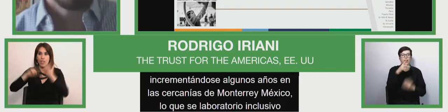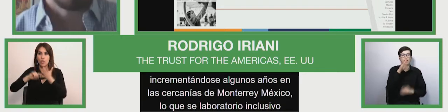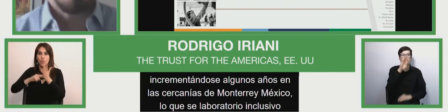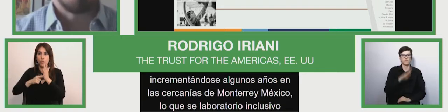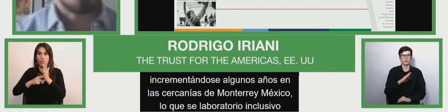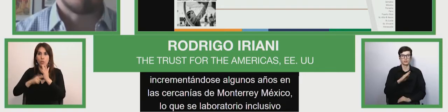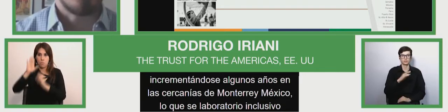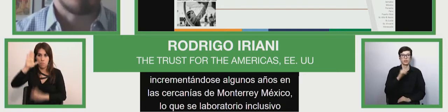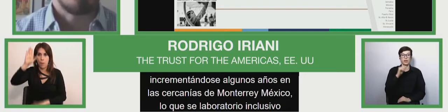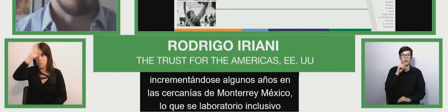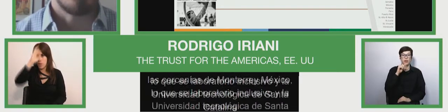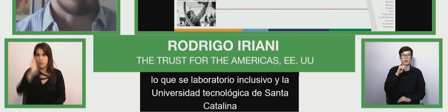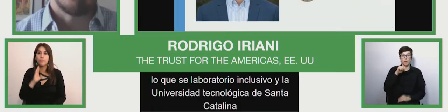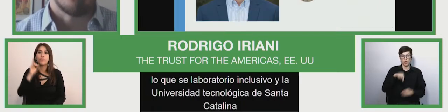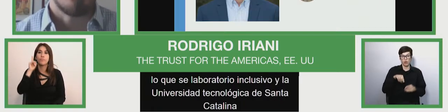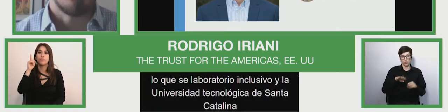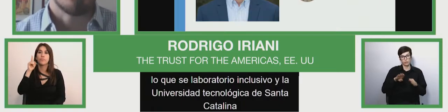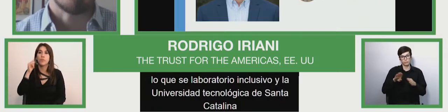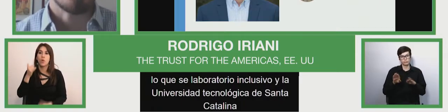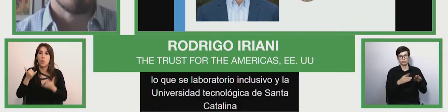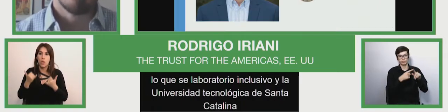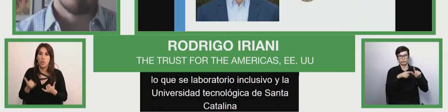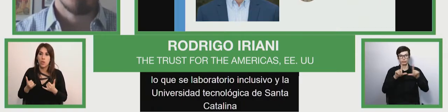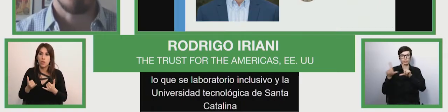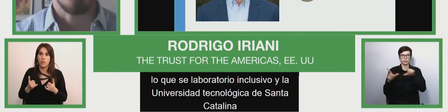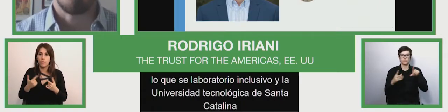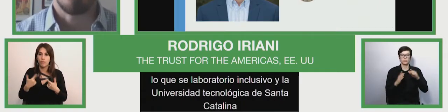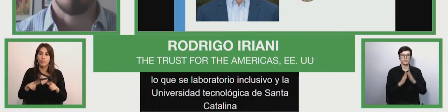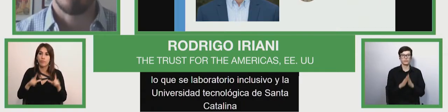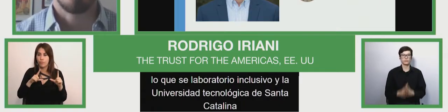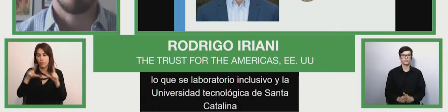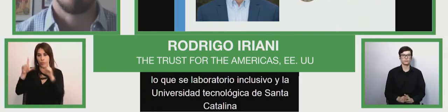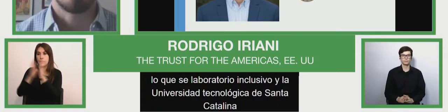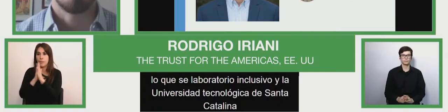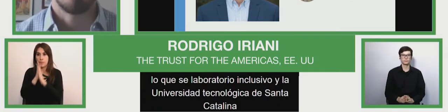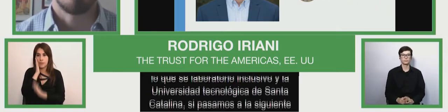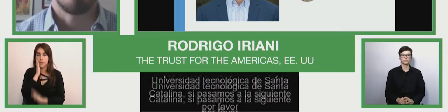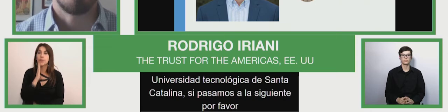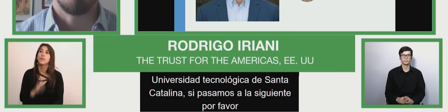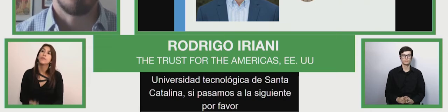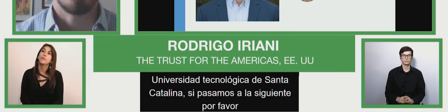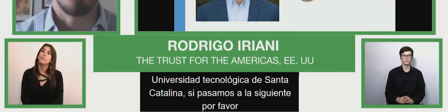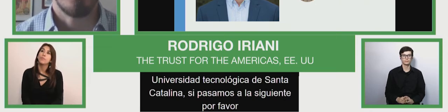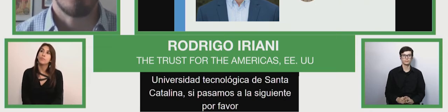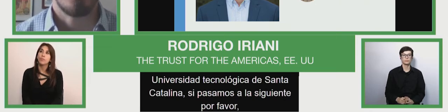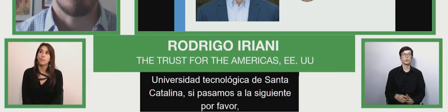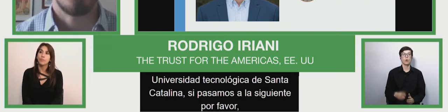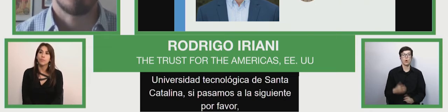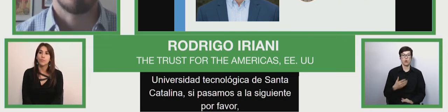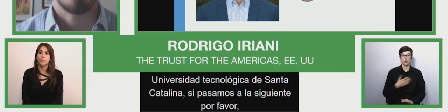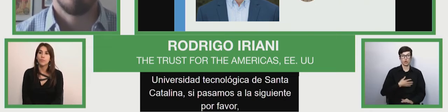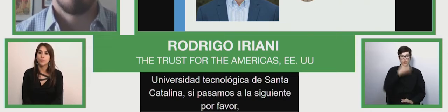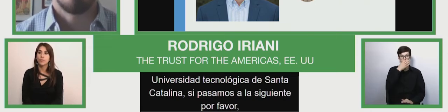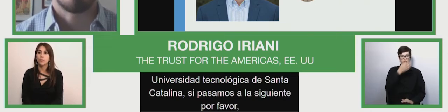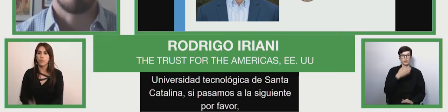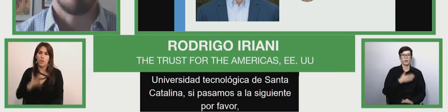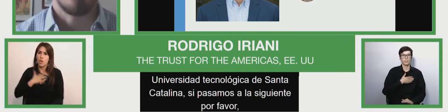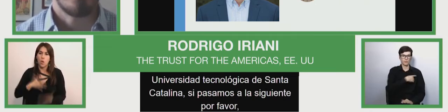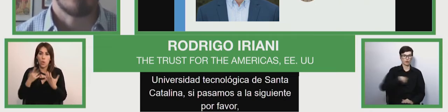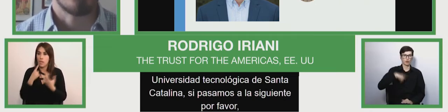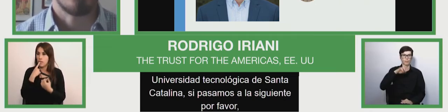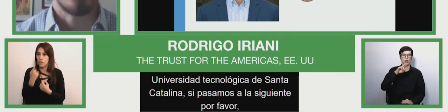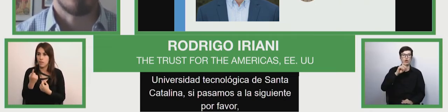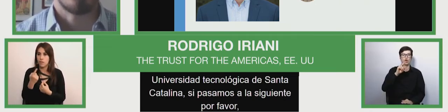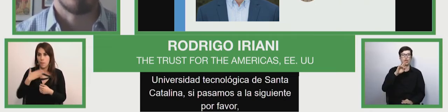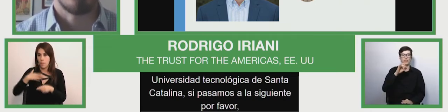Si pasamos a la siguiente, por favor. Mi nombre, como bien les indicaba Alejandra, es Rodrigo